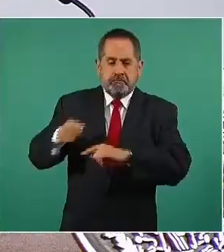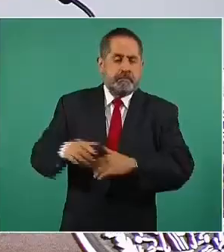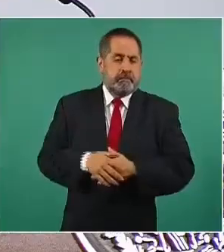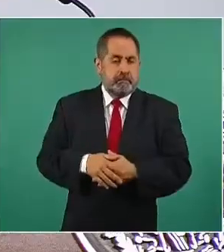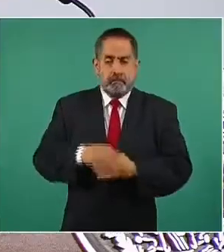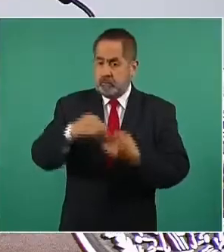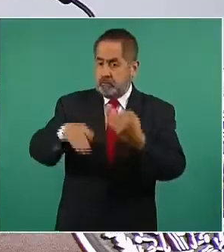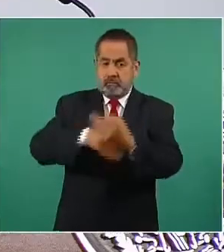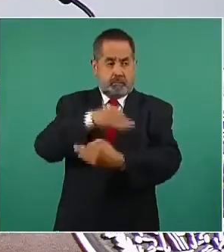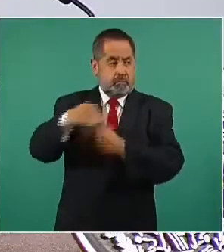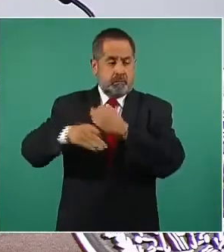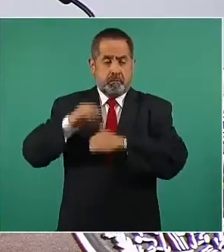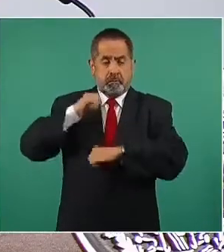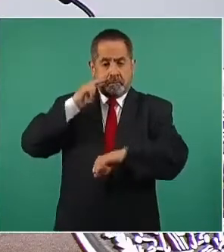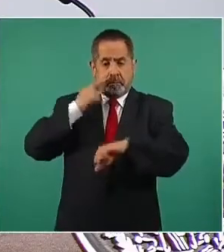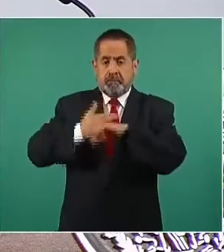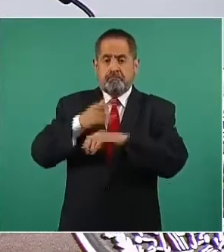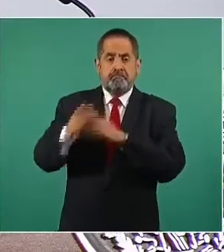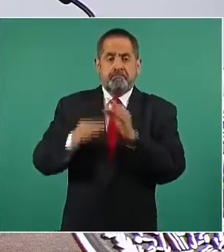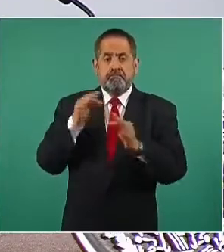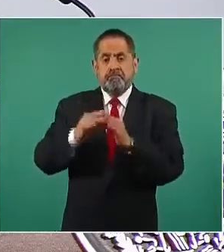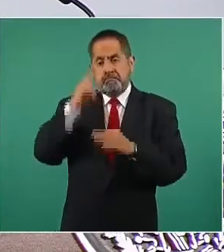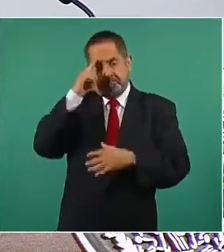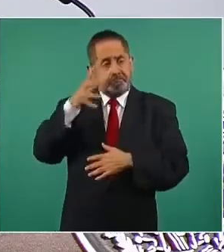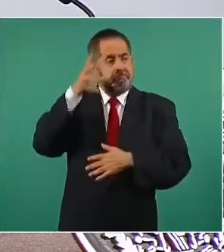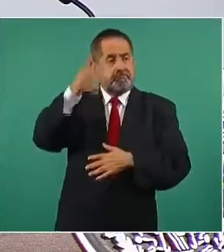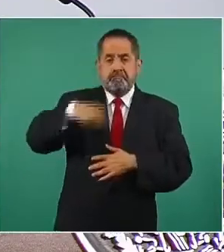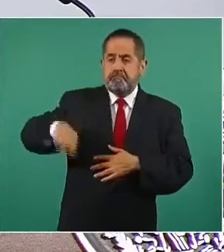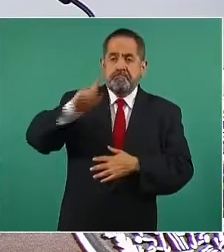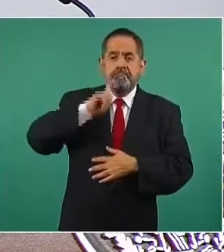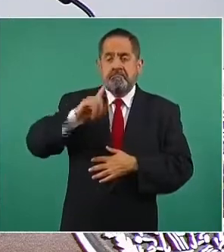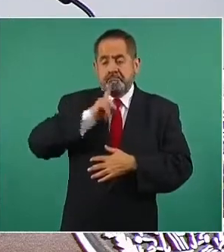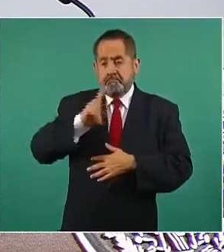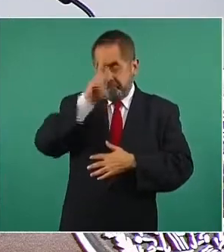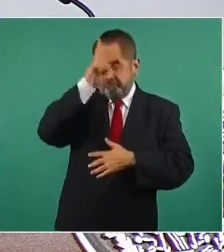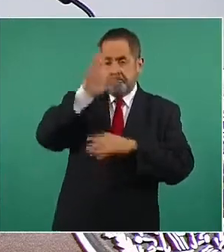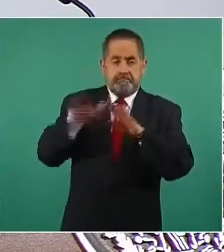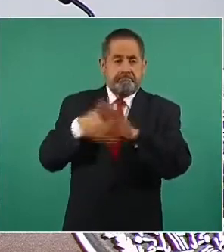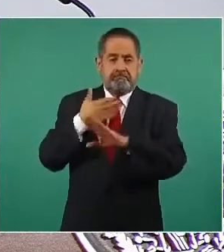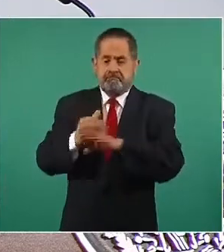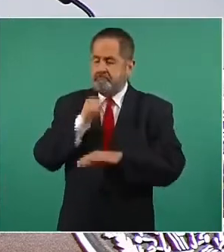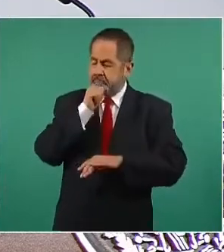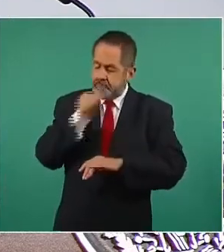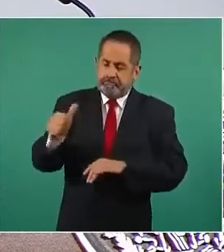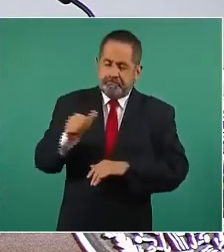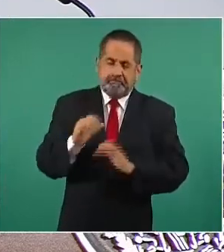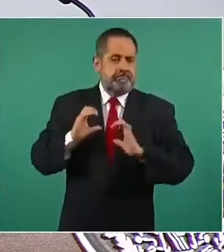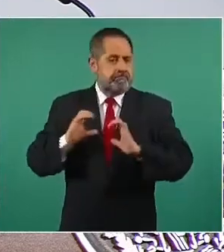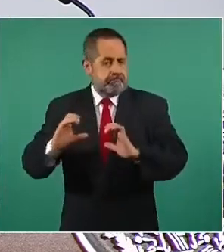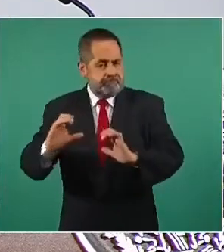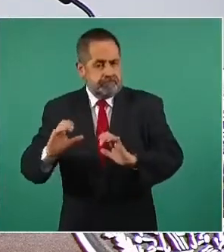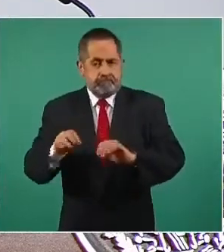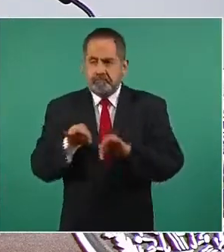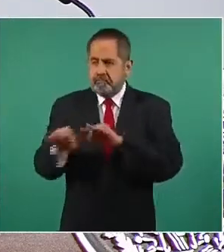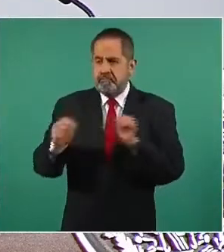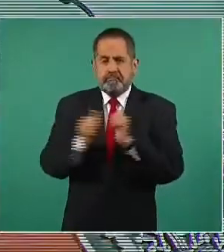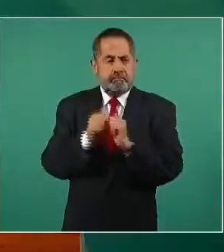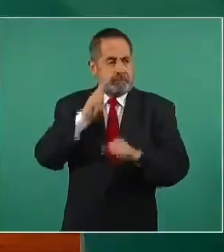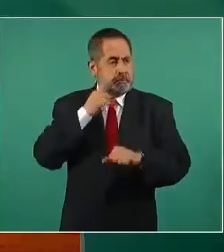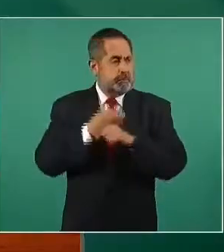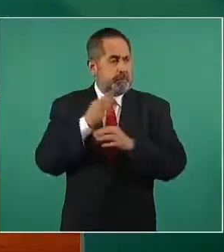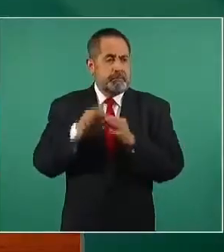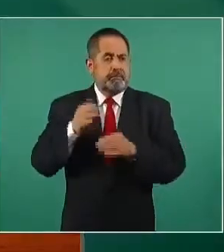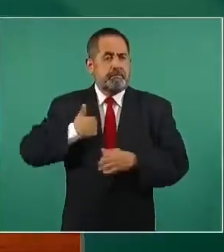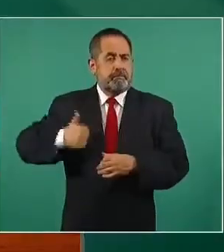contribuir a garantizar una vida libre de violencia para las mujeres, trabajando de manera permanente y comprometida